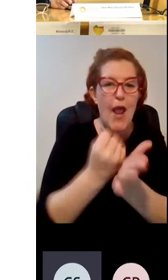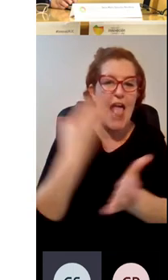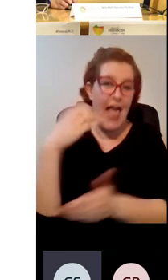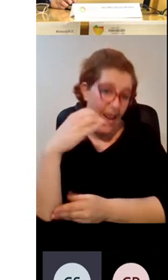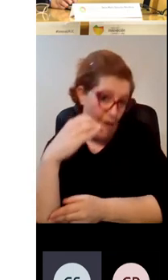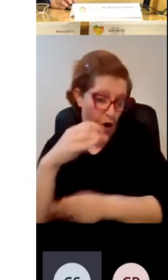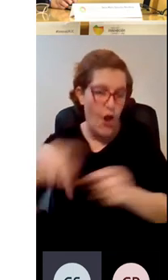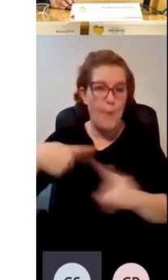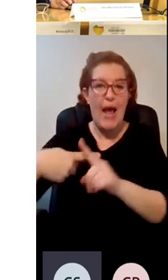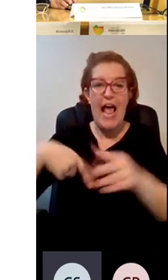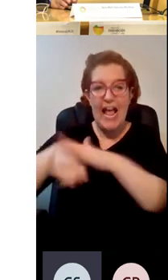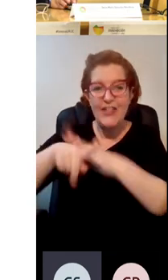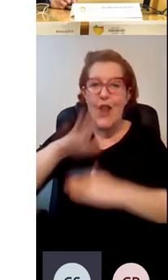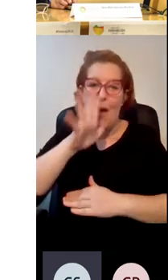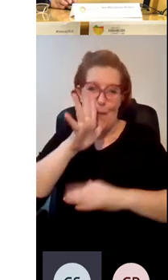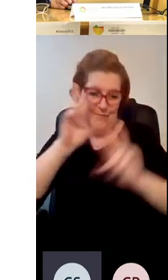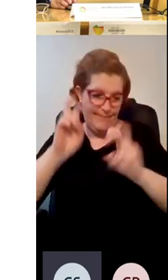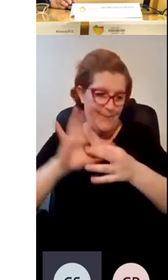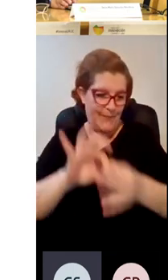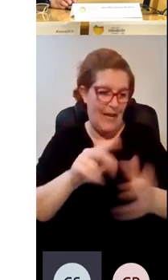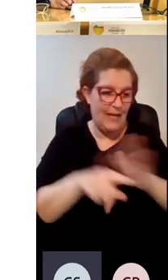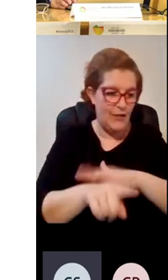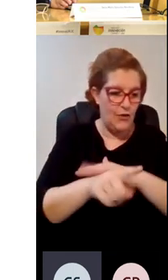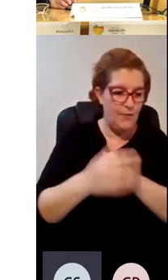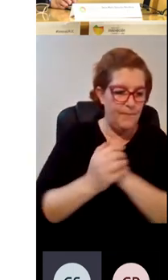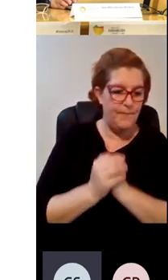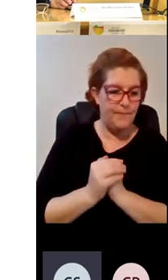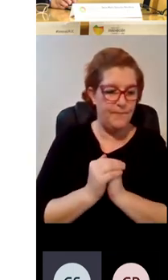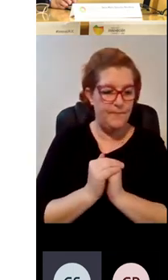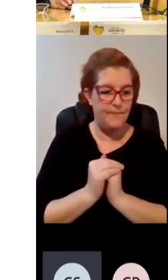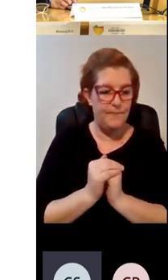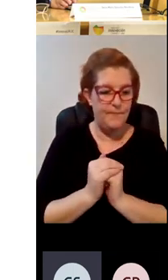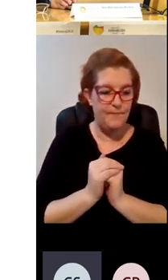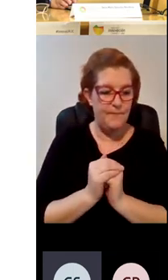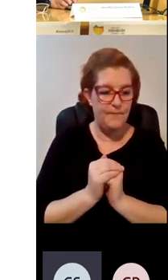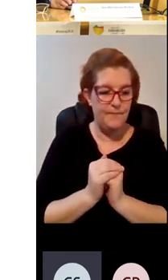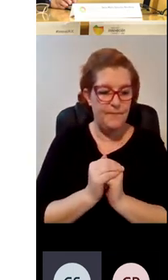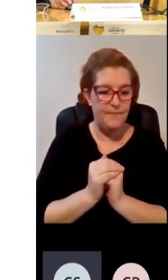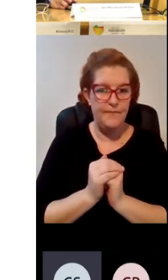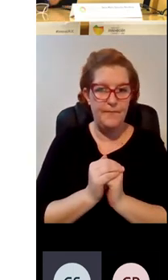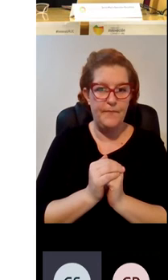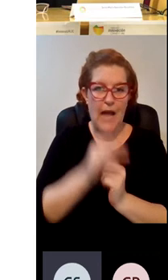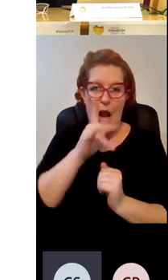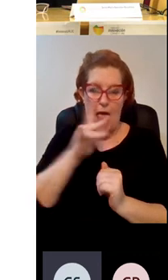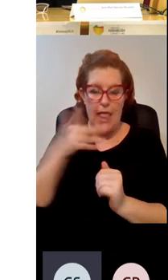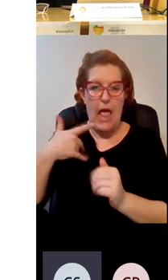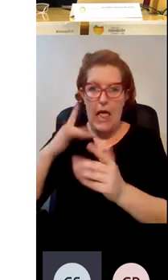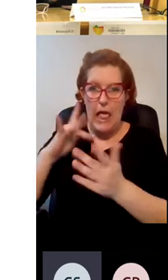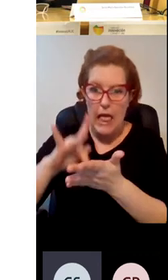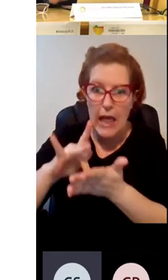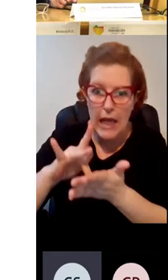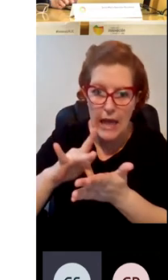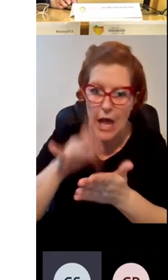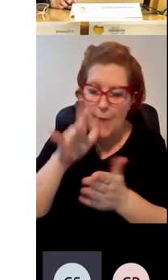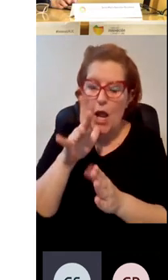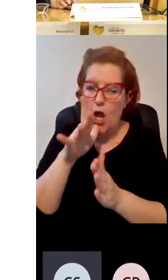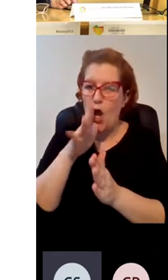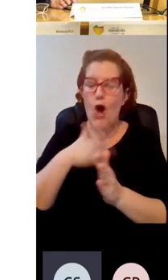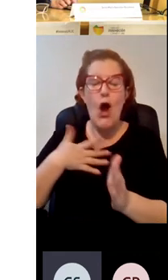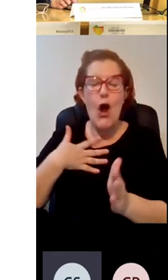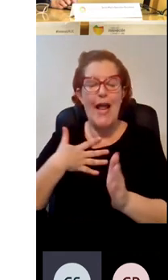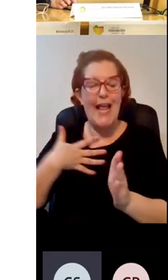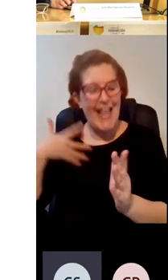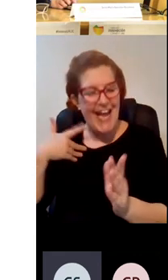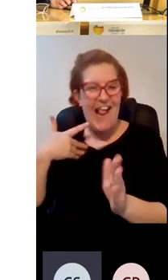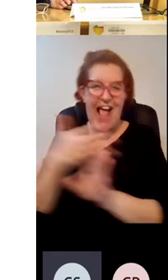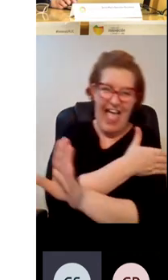eso con respecto a la gestión pero y ahora ya llego a lo que tengo que llegar vale pero no quería perder que perdierais un poco